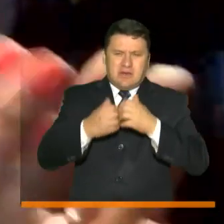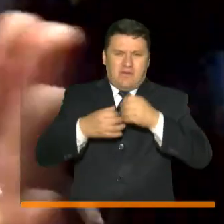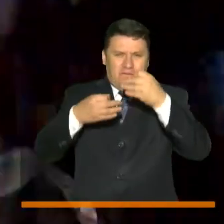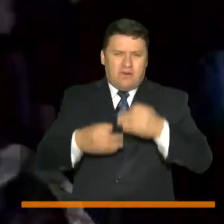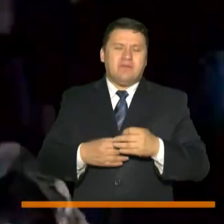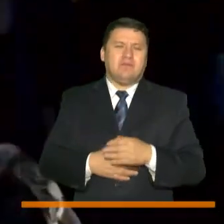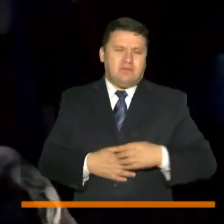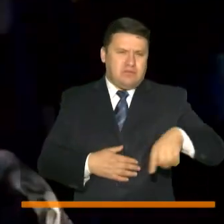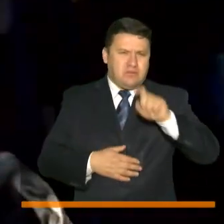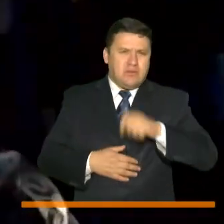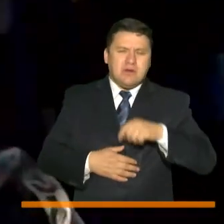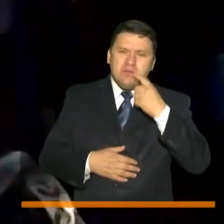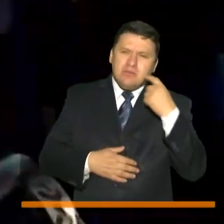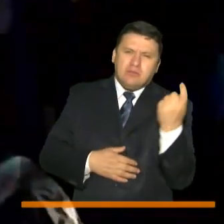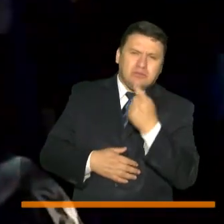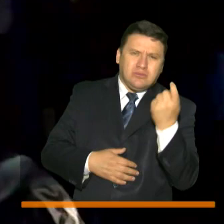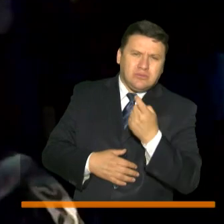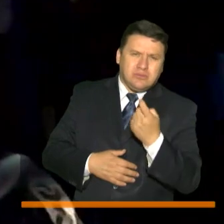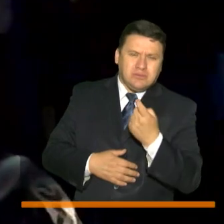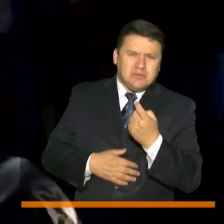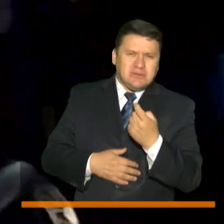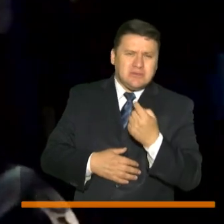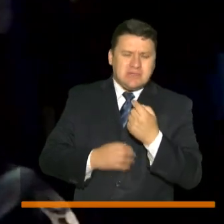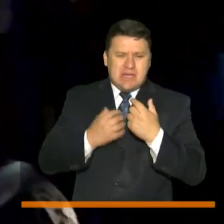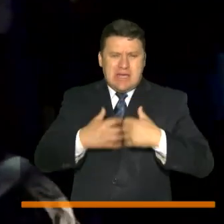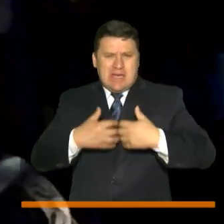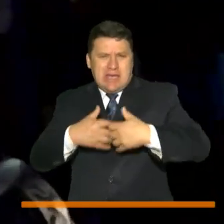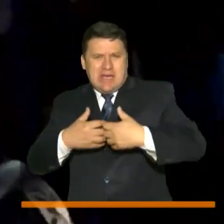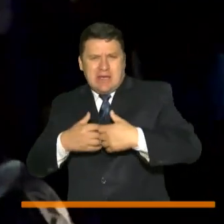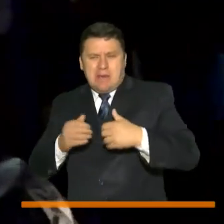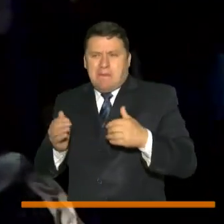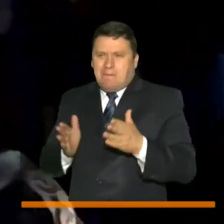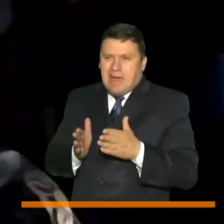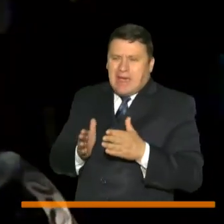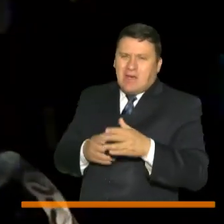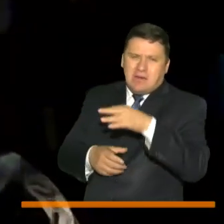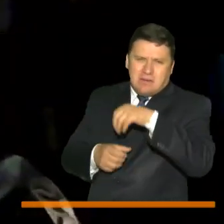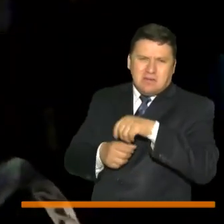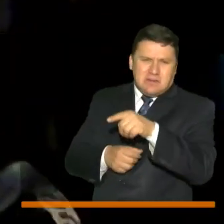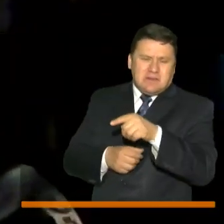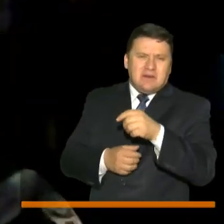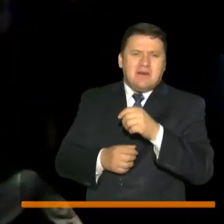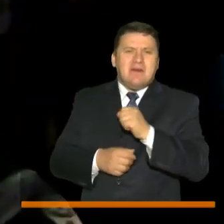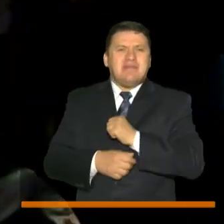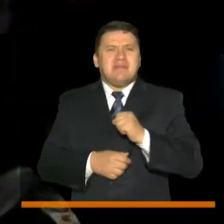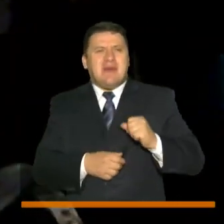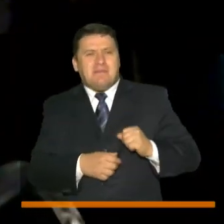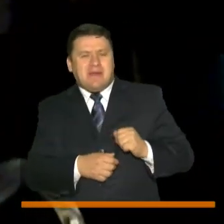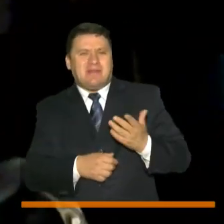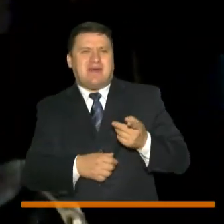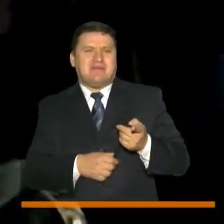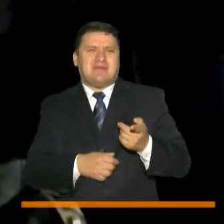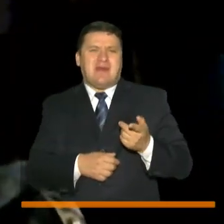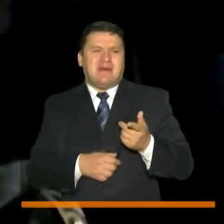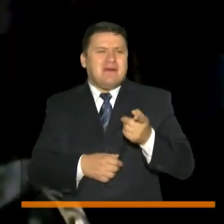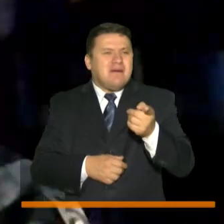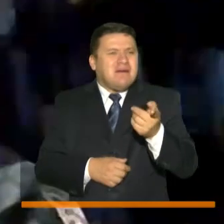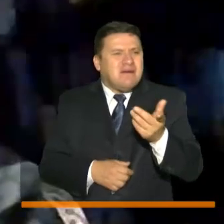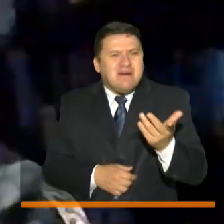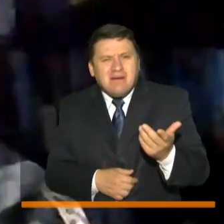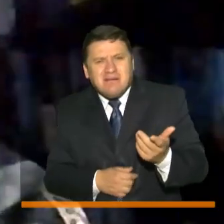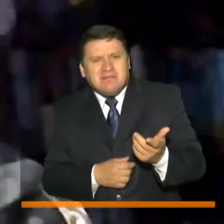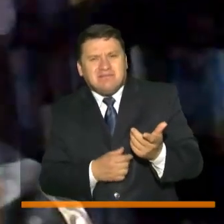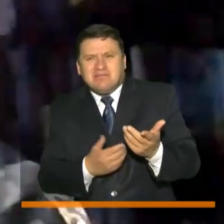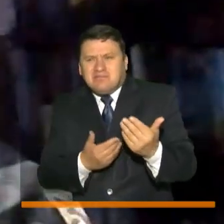formal poder buscar también esos nichos de empresarios pequeños de esos independientes de ese